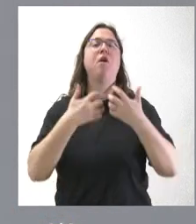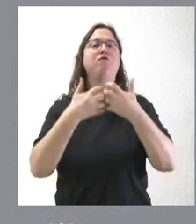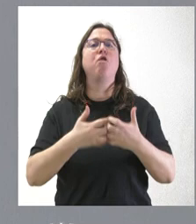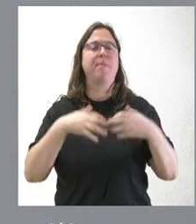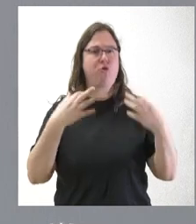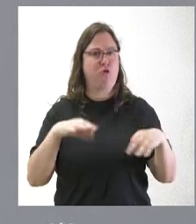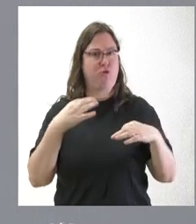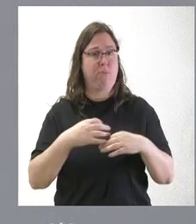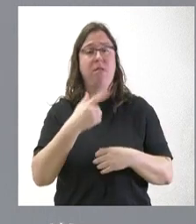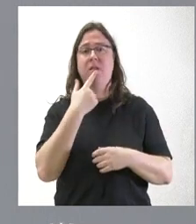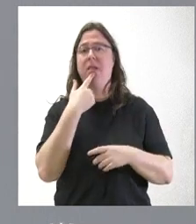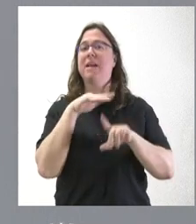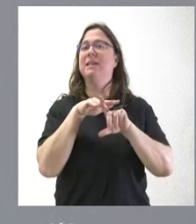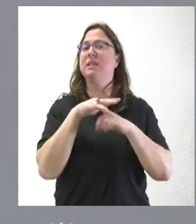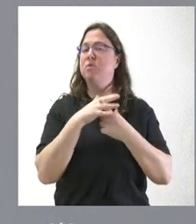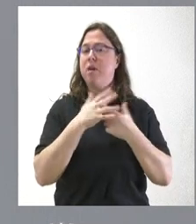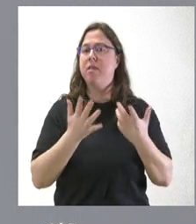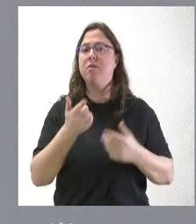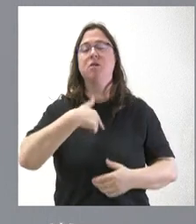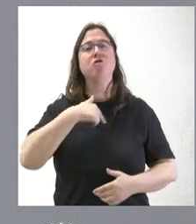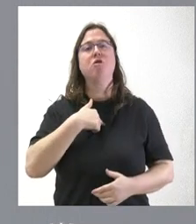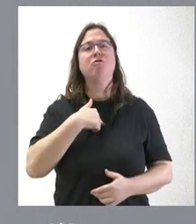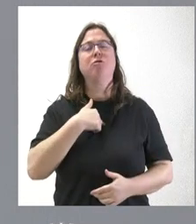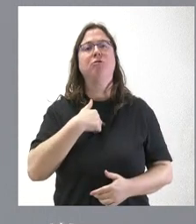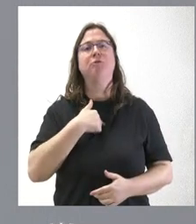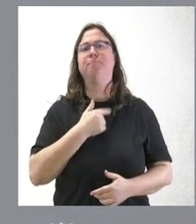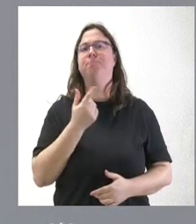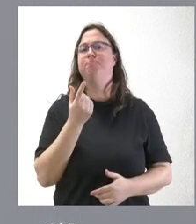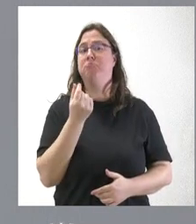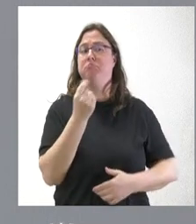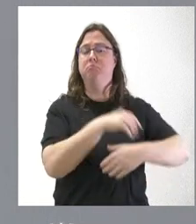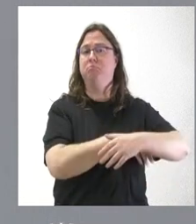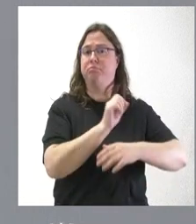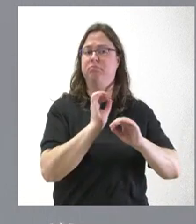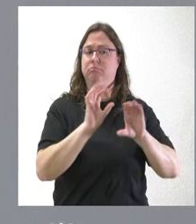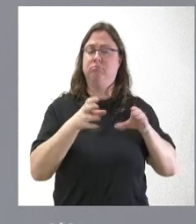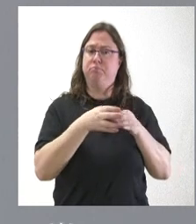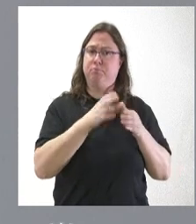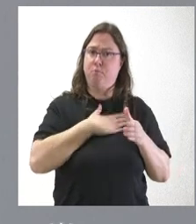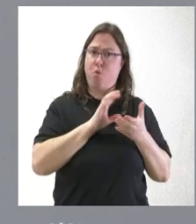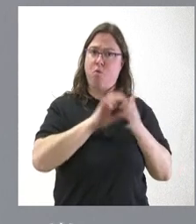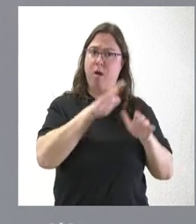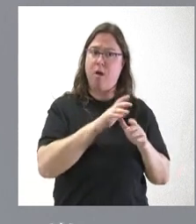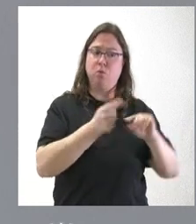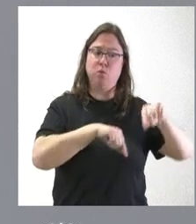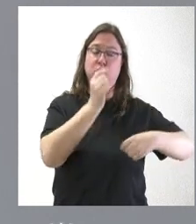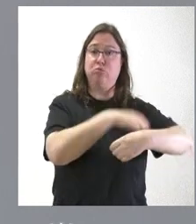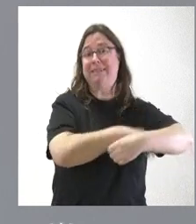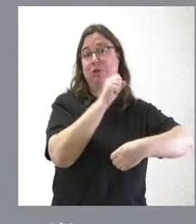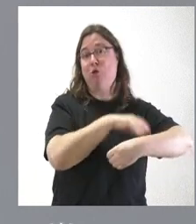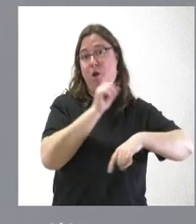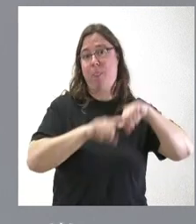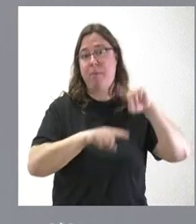Y, según las circunstancias, pues tenemos las cantidades en caja de la Junta de Castilla y León, las cuentas tesoreras, según conviene